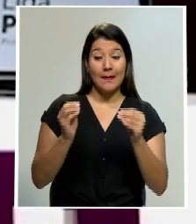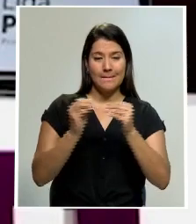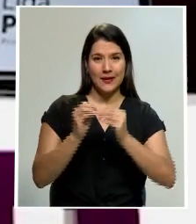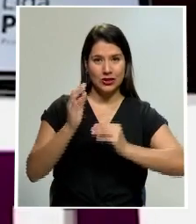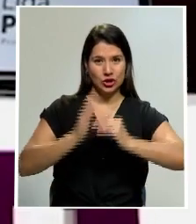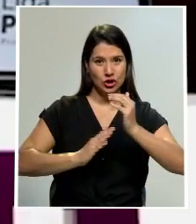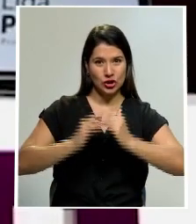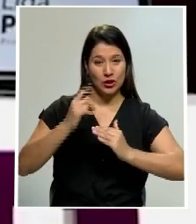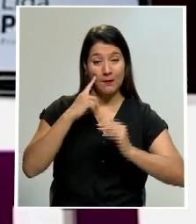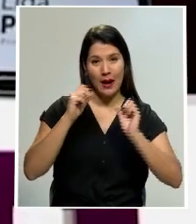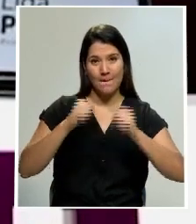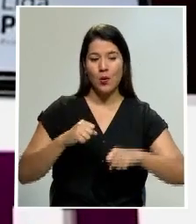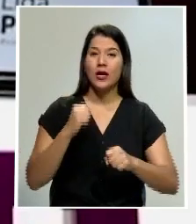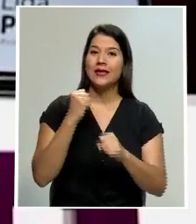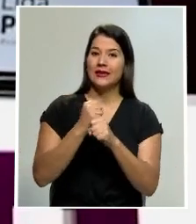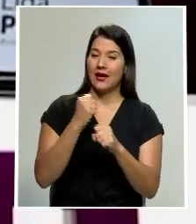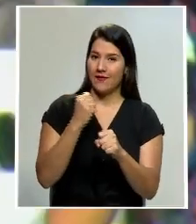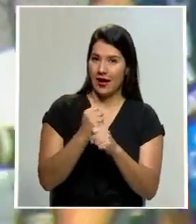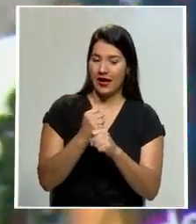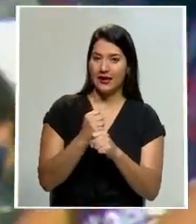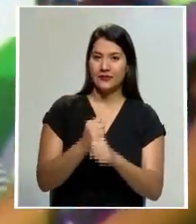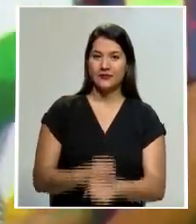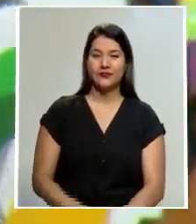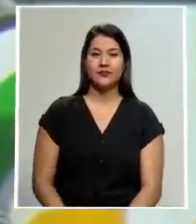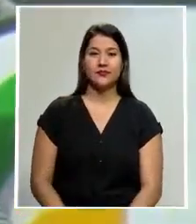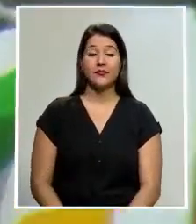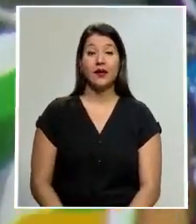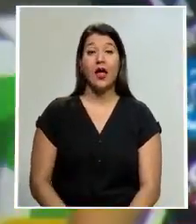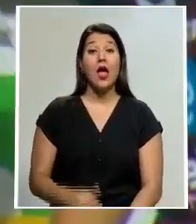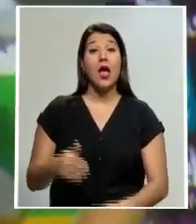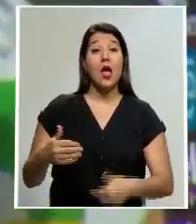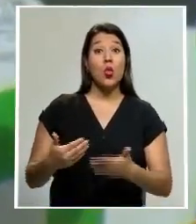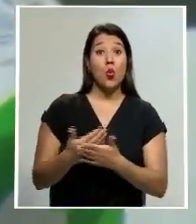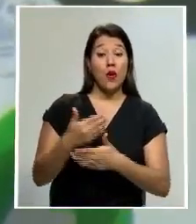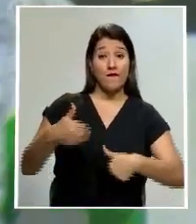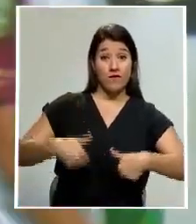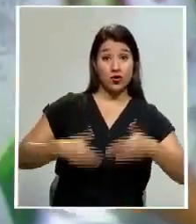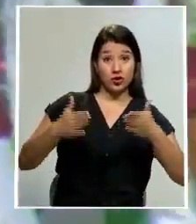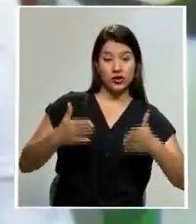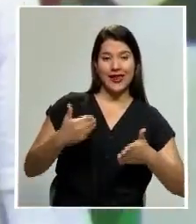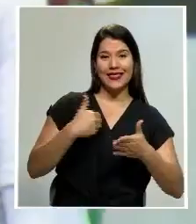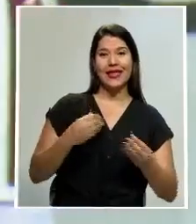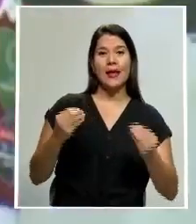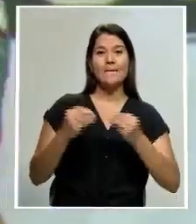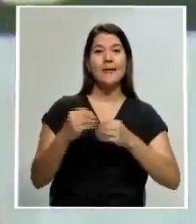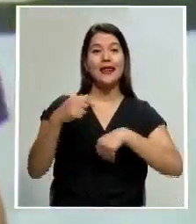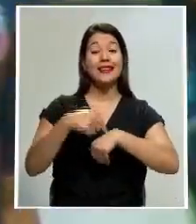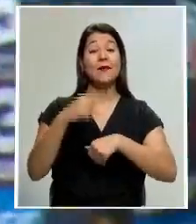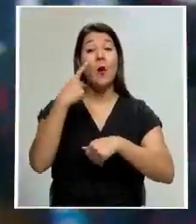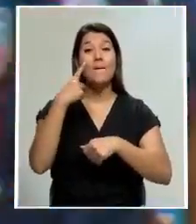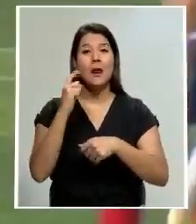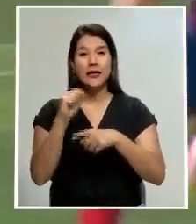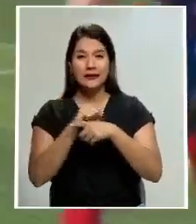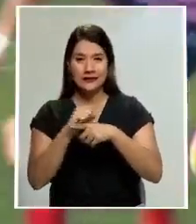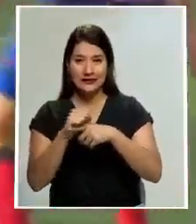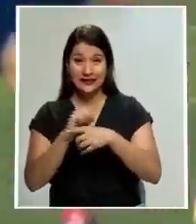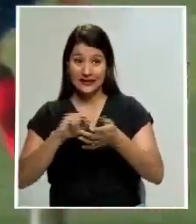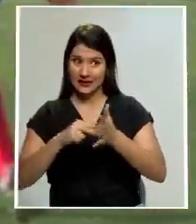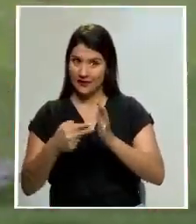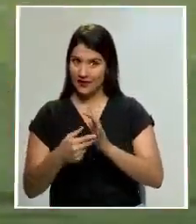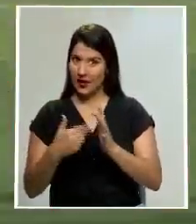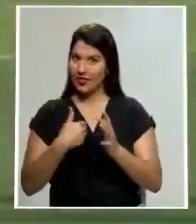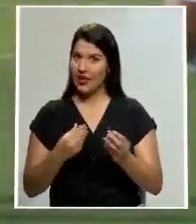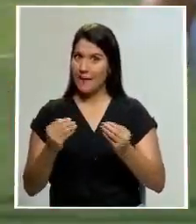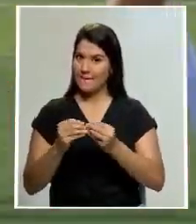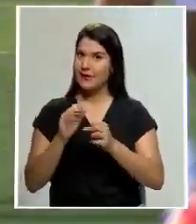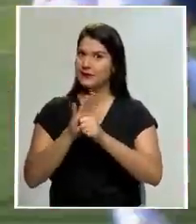para poder trabajar las sesiones que ocupamos. Wright sabe que ahora tendrá más tiempo para trabajar y por consiguiente más presión para mejores resultados. El